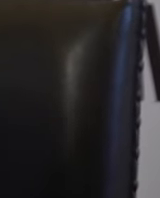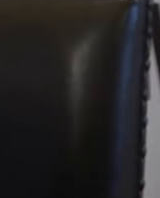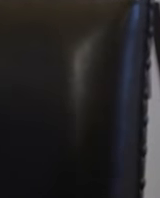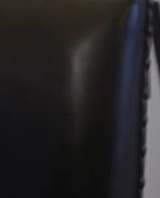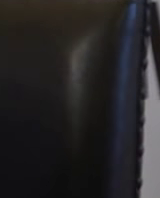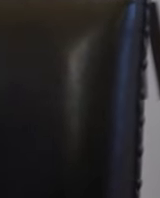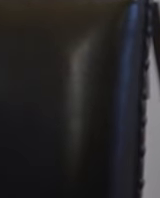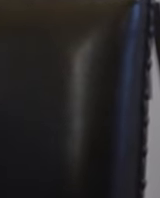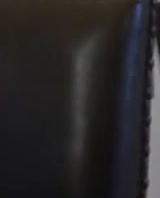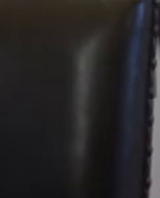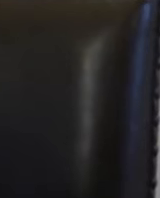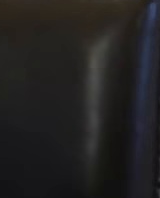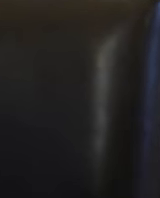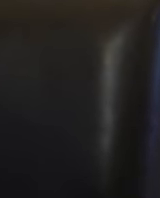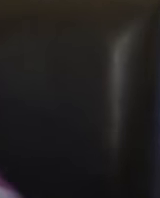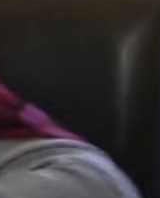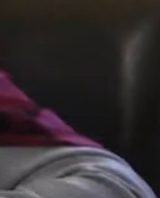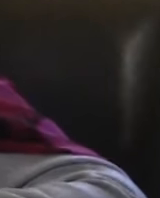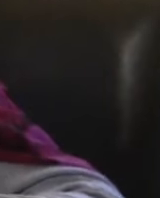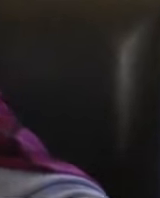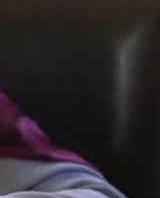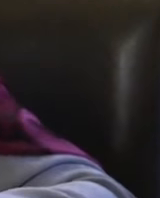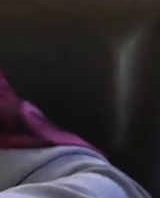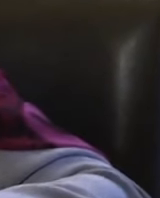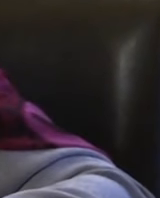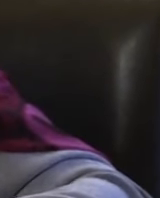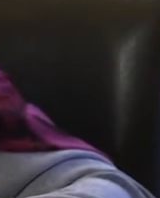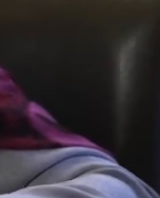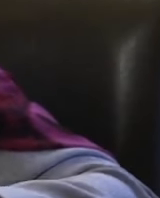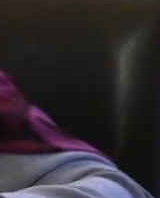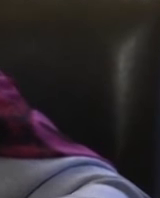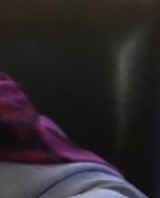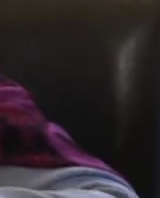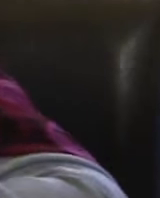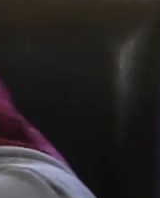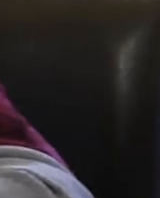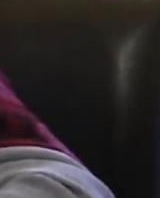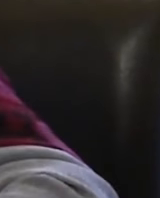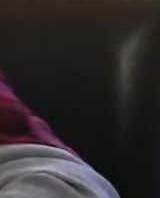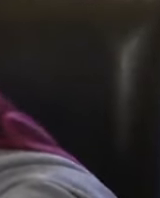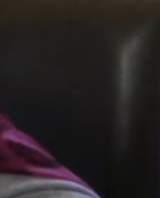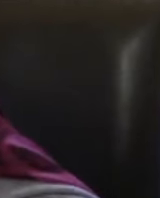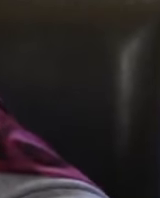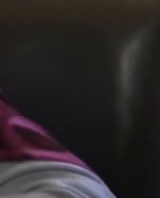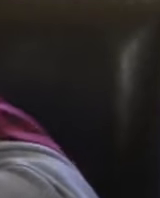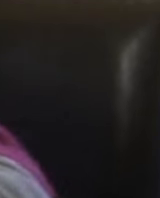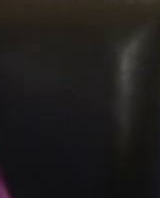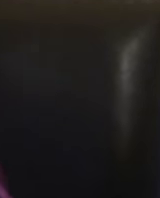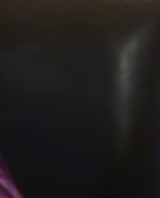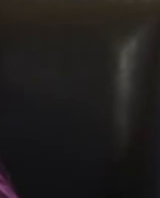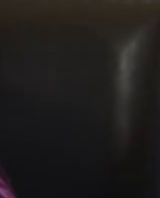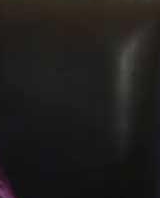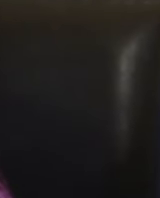Buenos días a todos. Estamos por iniciar